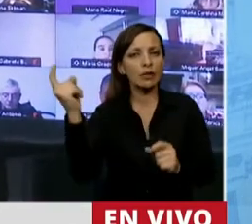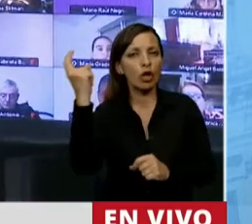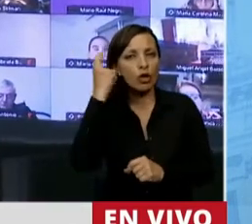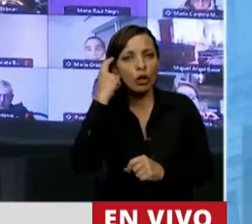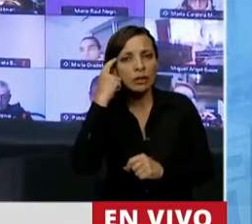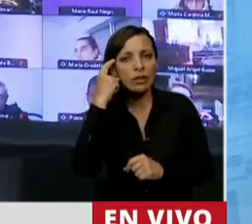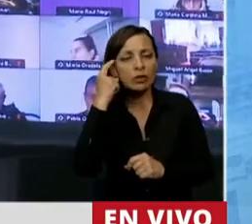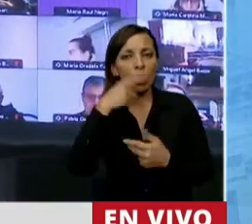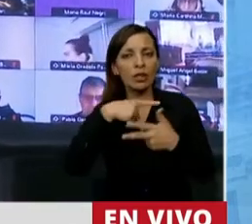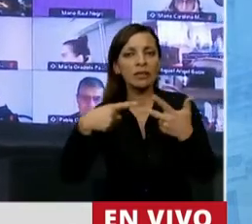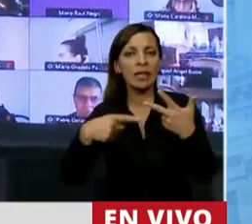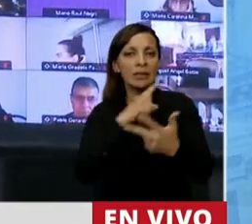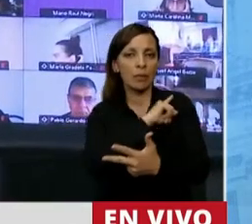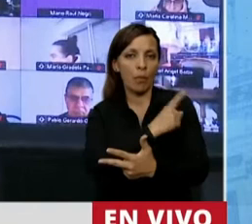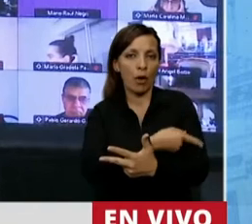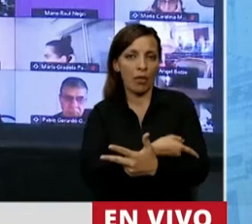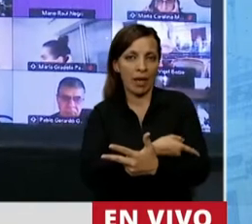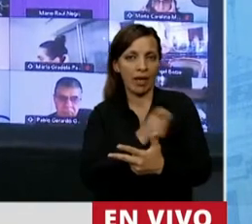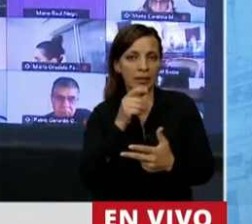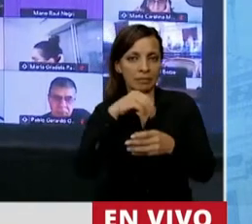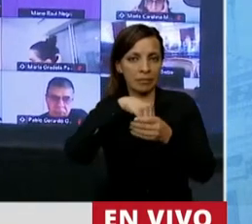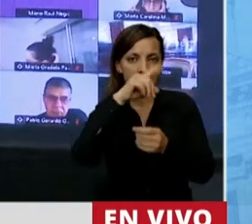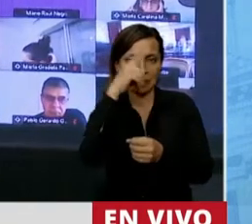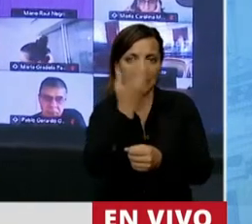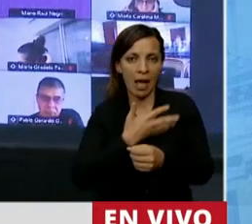en los tres poderes del Estado con perspectiva socioambiental.